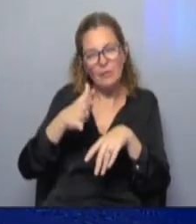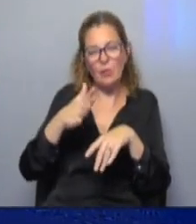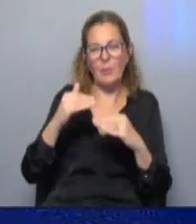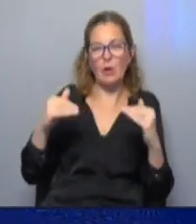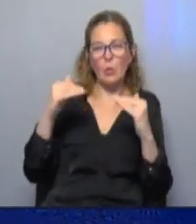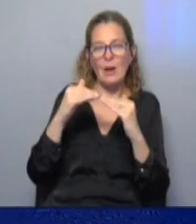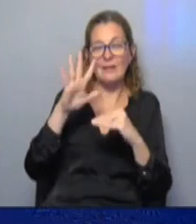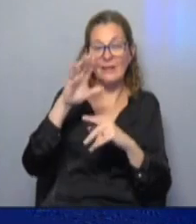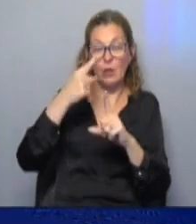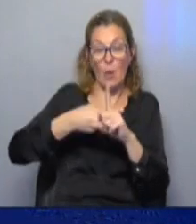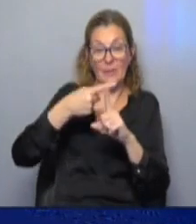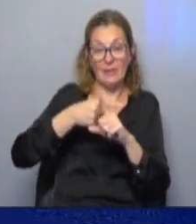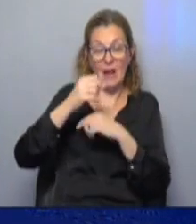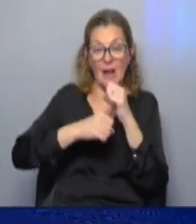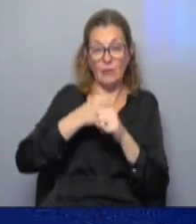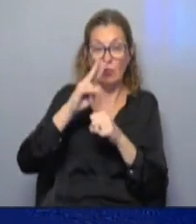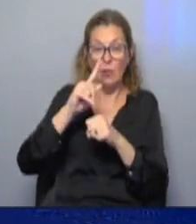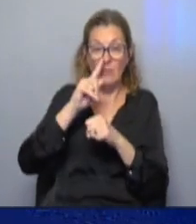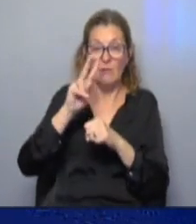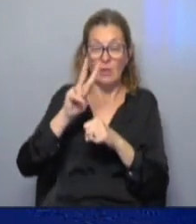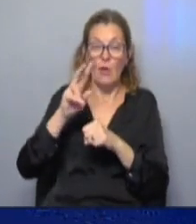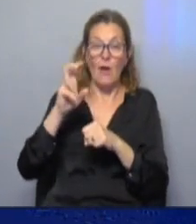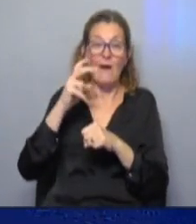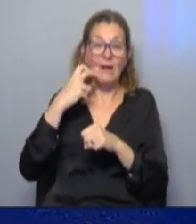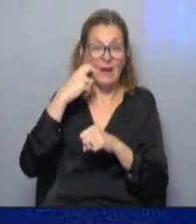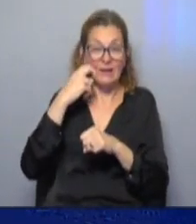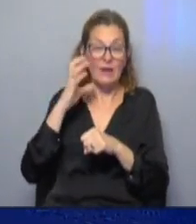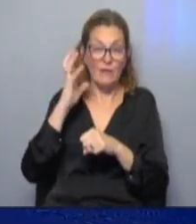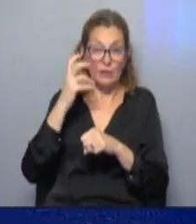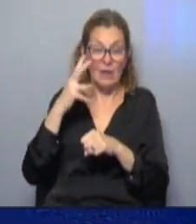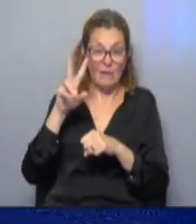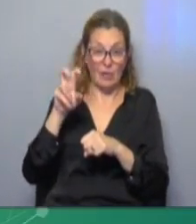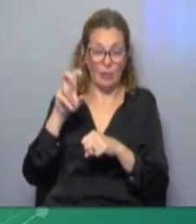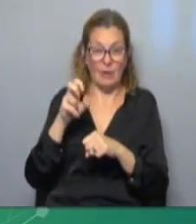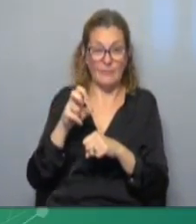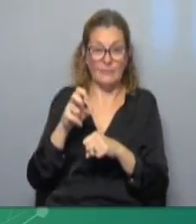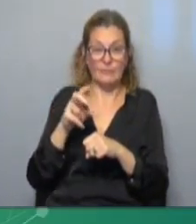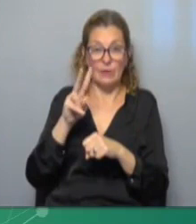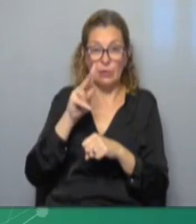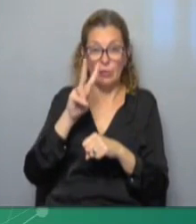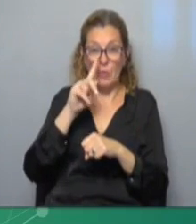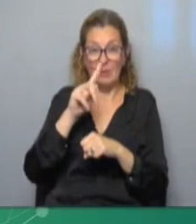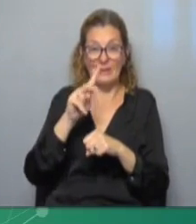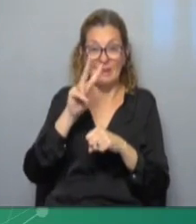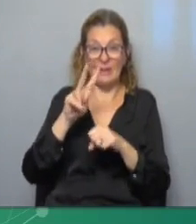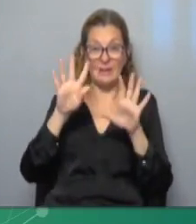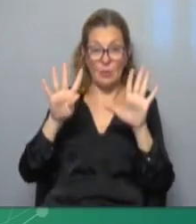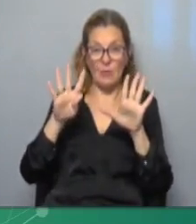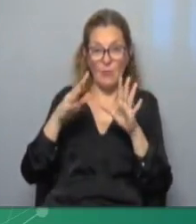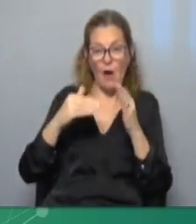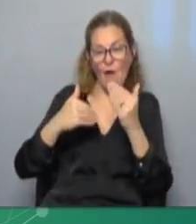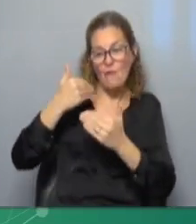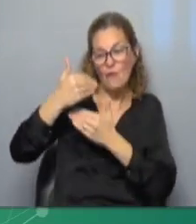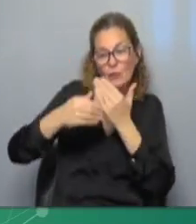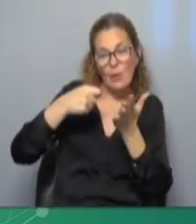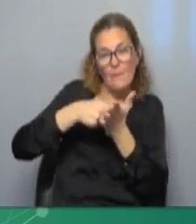en los últimos 5 meses de 2022 con la carne la fruta y las verduras vamos a verlo en 2019 el peso de la evolución del